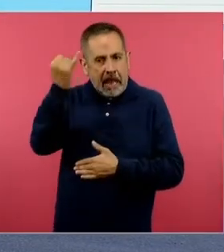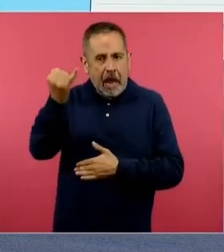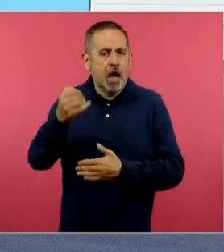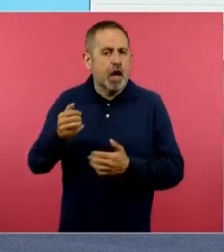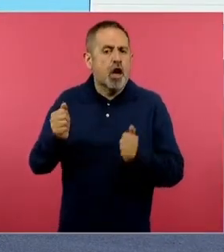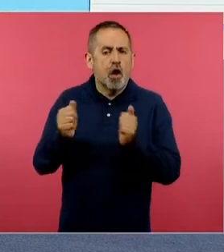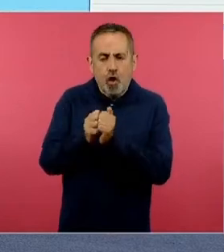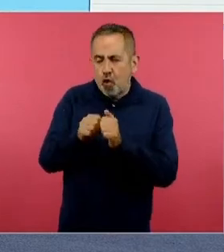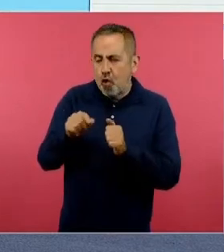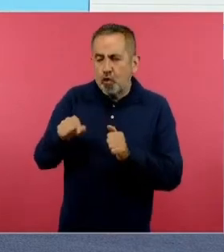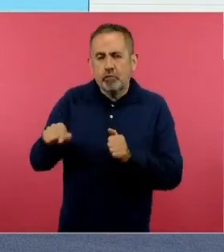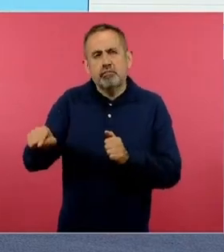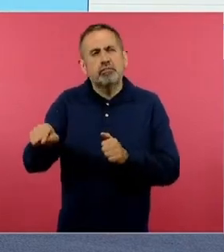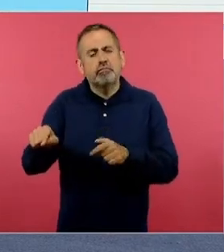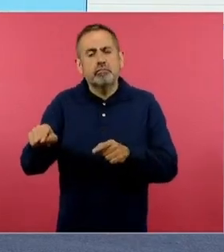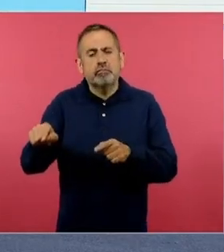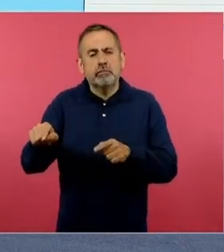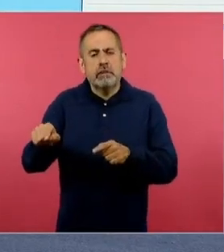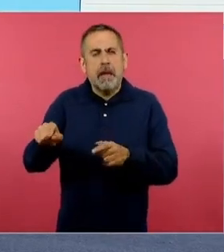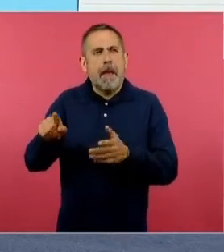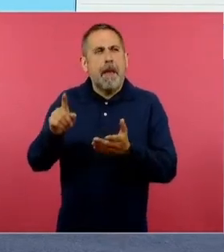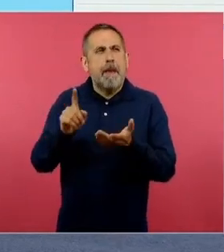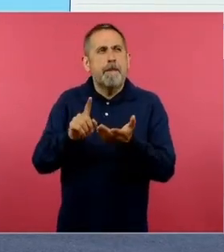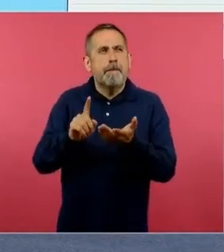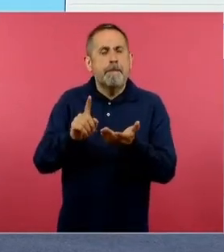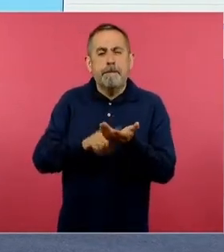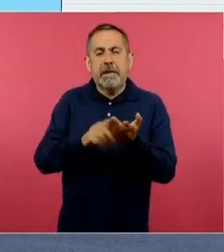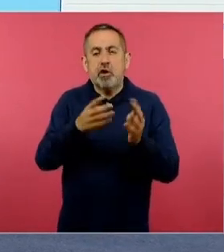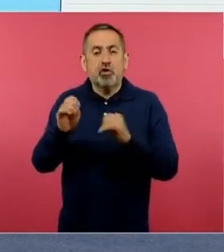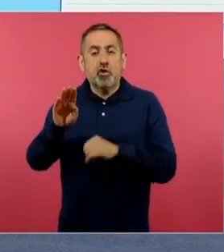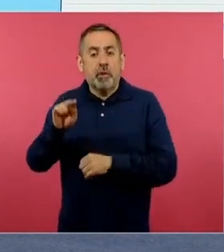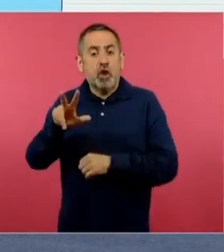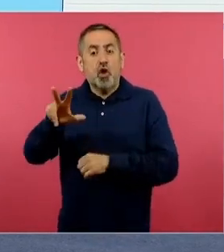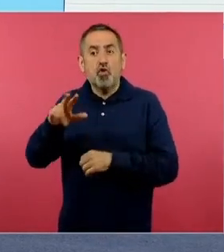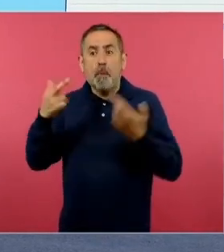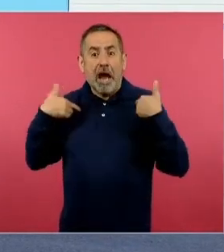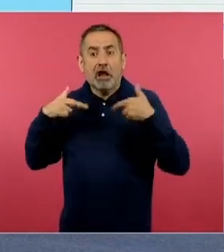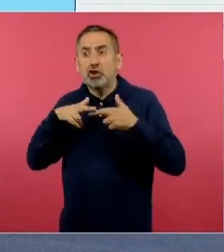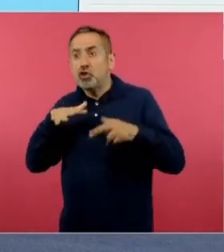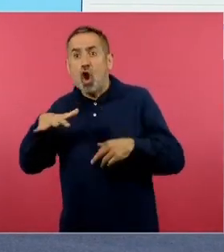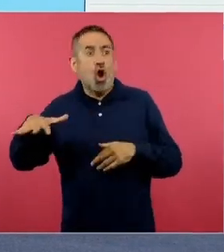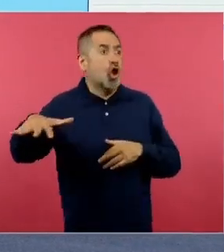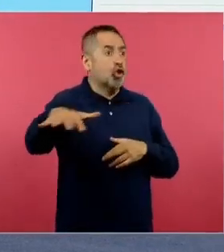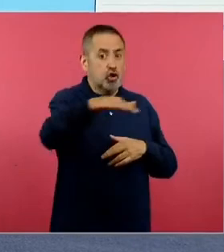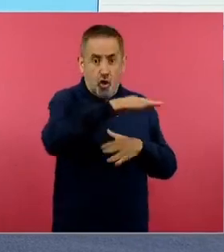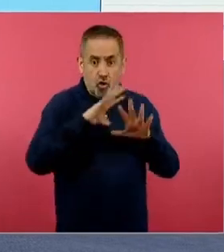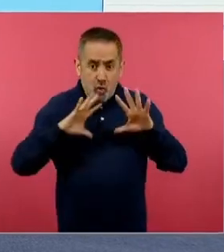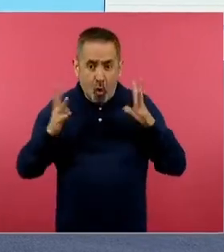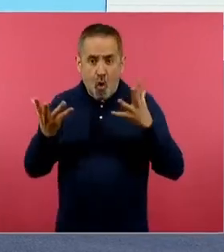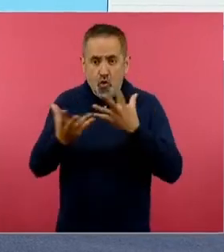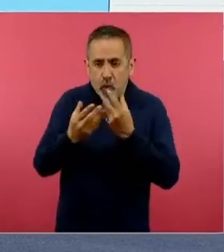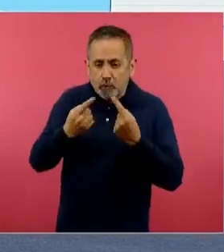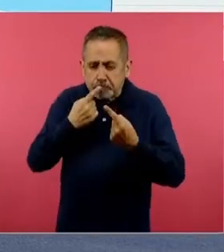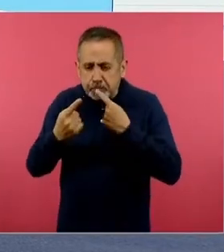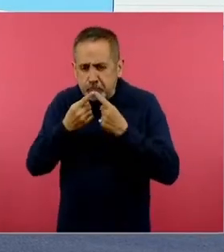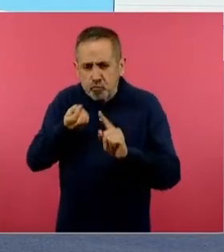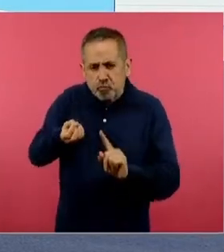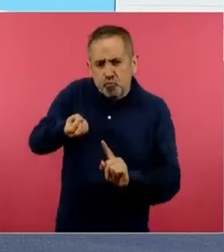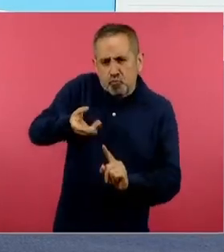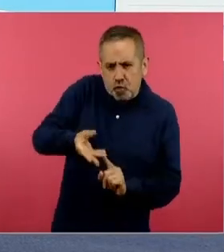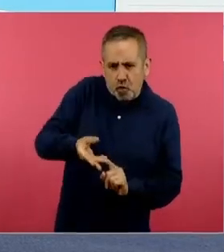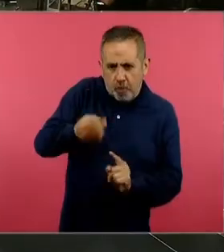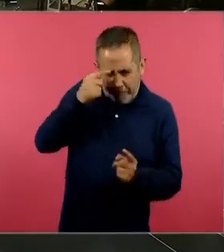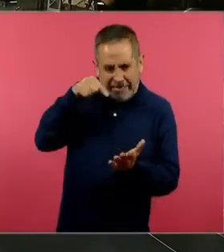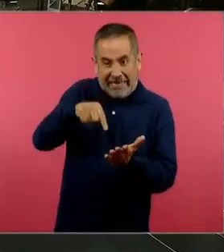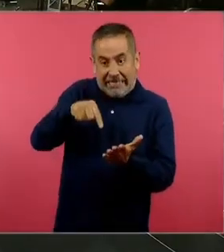y la participación de 1998 maestras y maestras a nivel nacional, participamos con nuestro pequeño grano de arena en